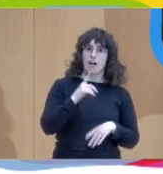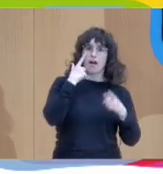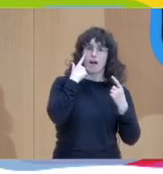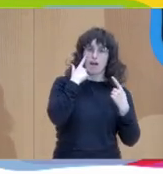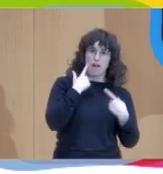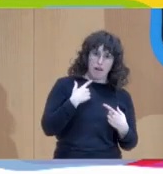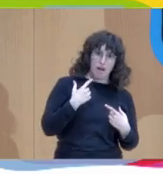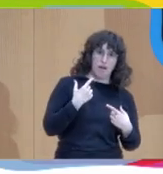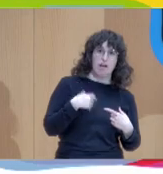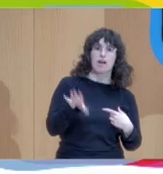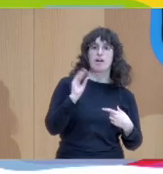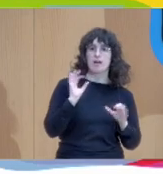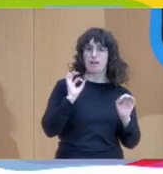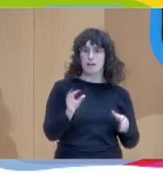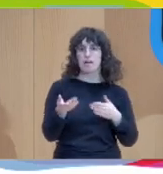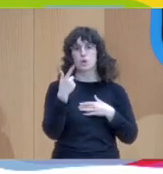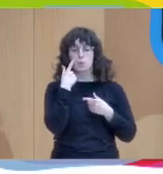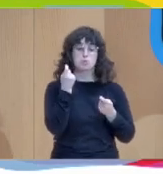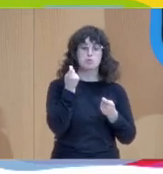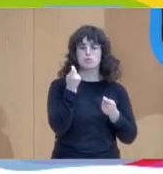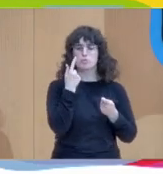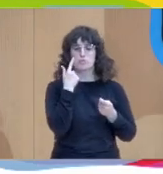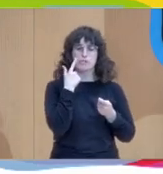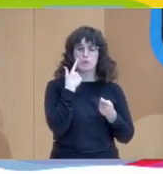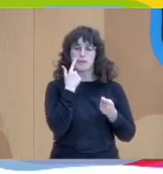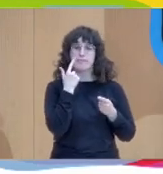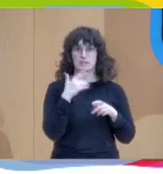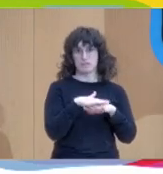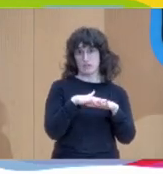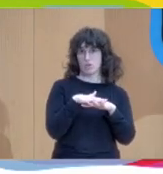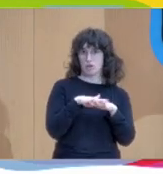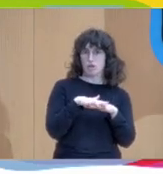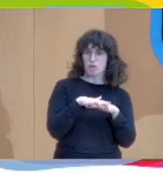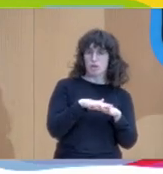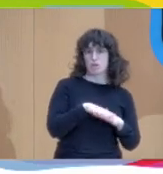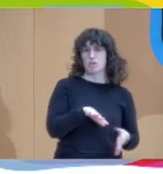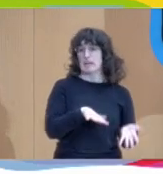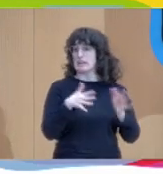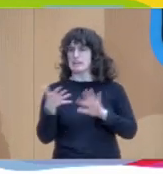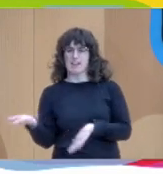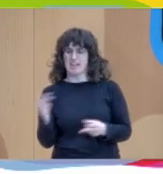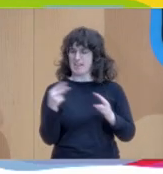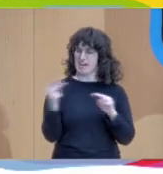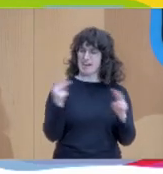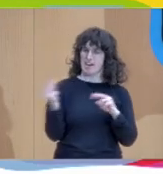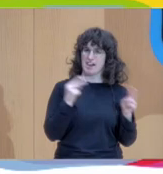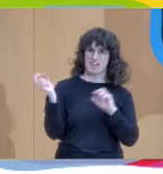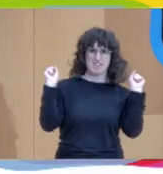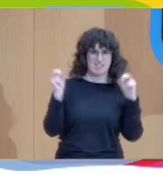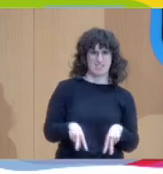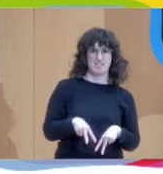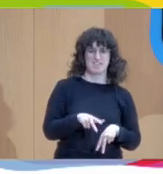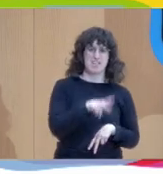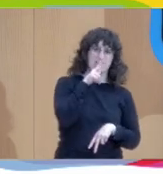aquí los compañeros, y después de diez minutos que estábamos hablando, que los traductores no estaban traduciendo, Heiki y Yuka